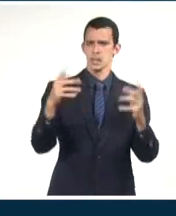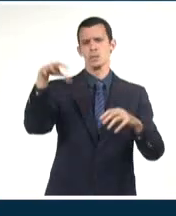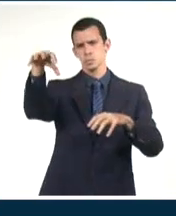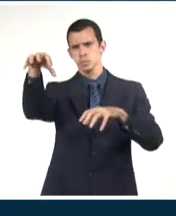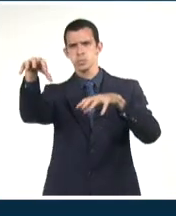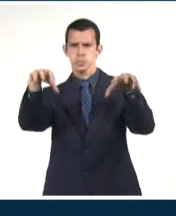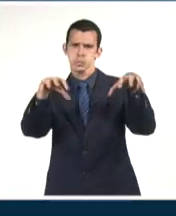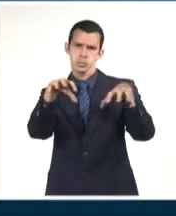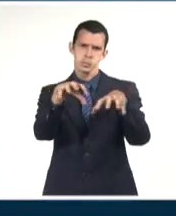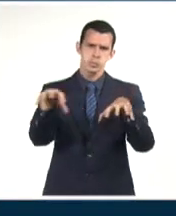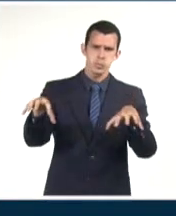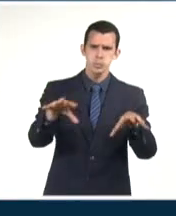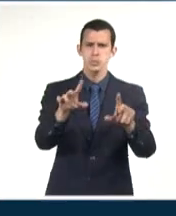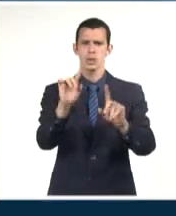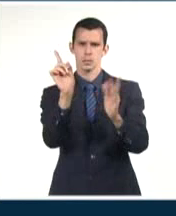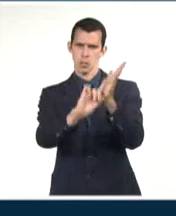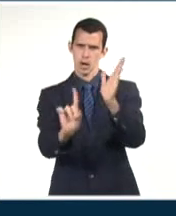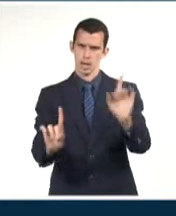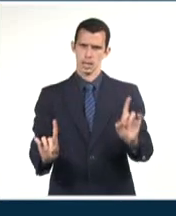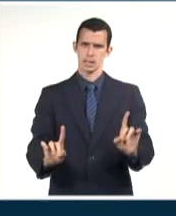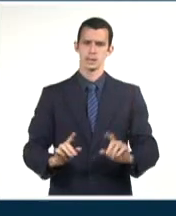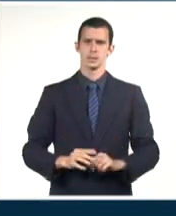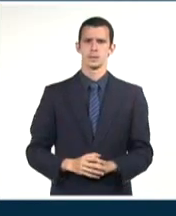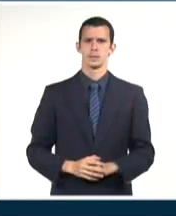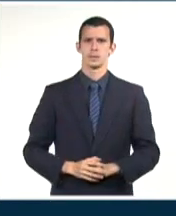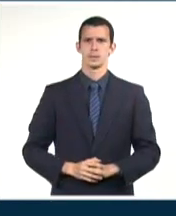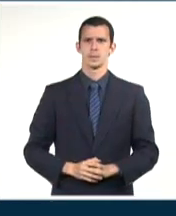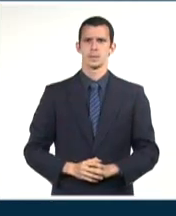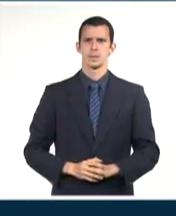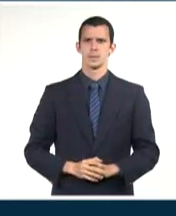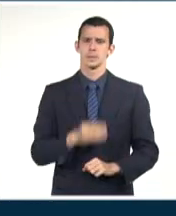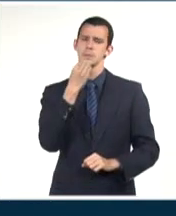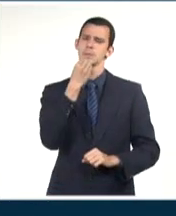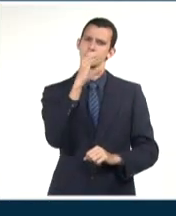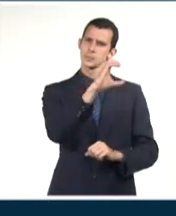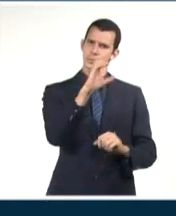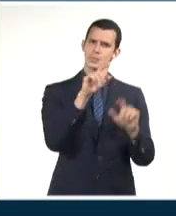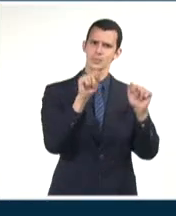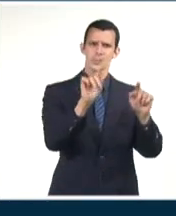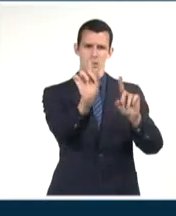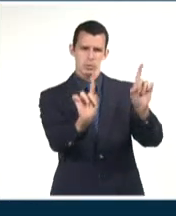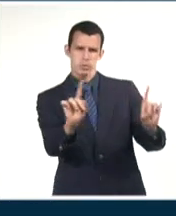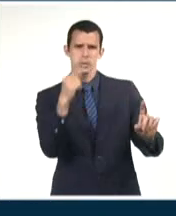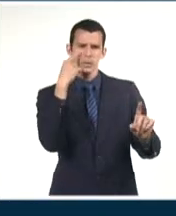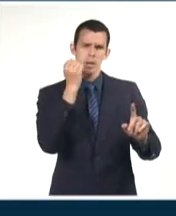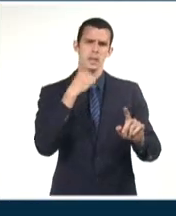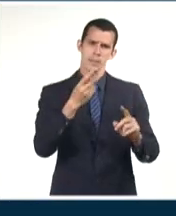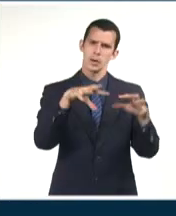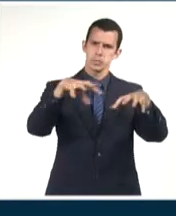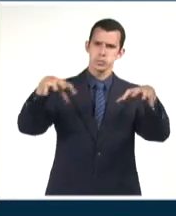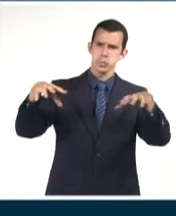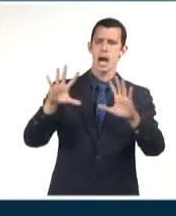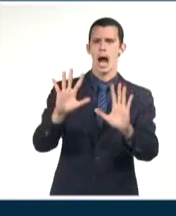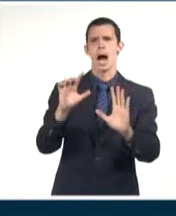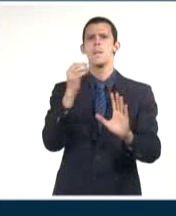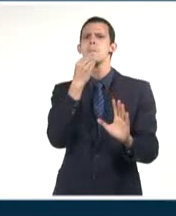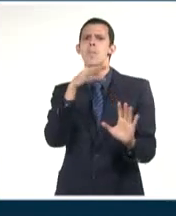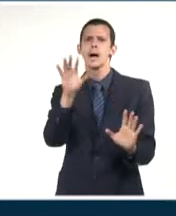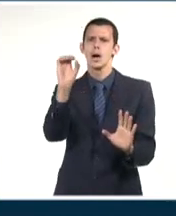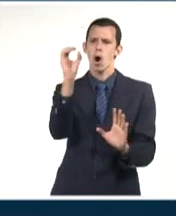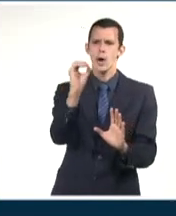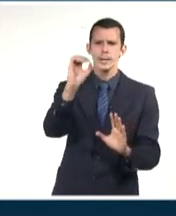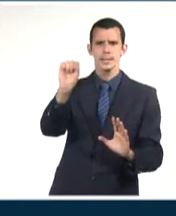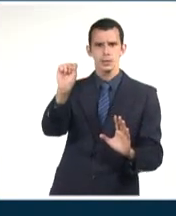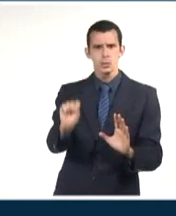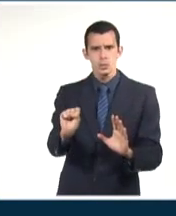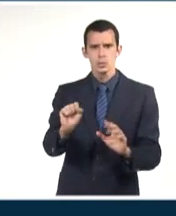zona interior y sur de las provincias occidentales del país, y también en la parte sur del oriente, más aisladas para el resto del territorio nacional.